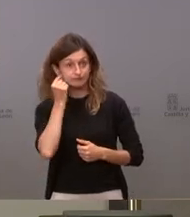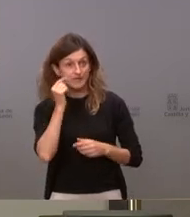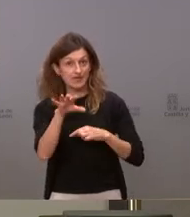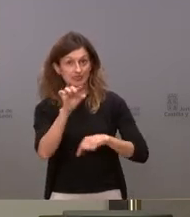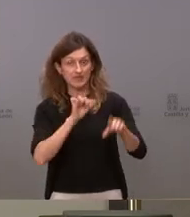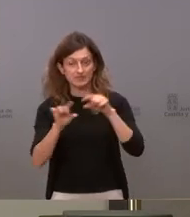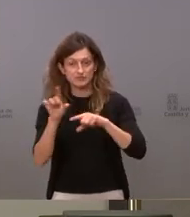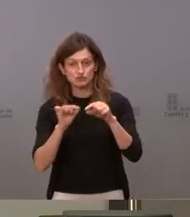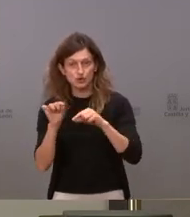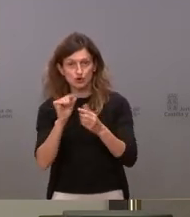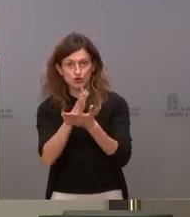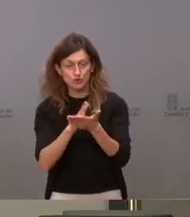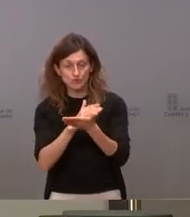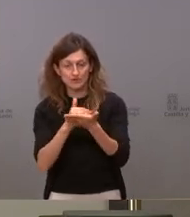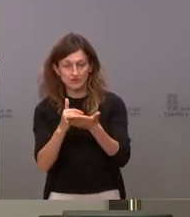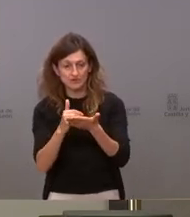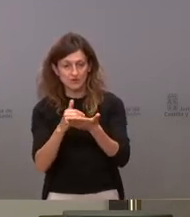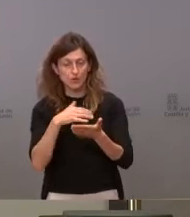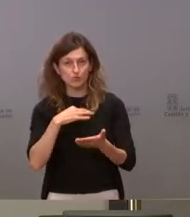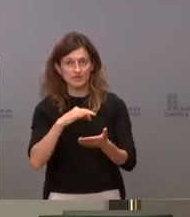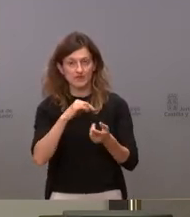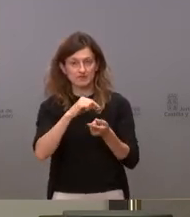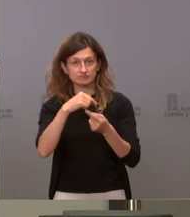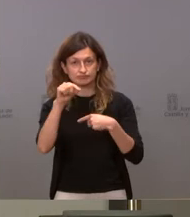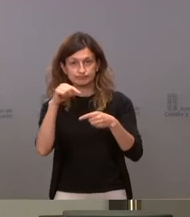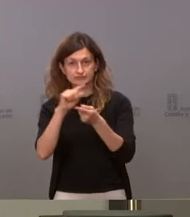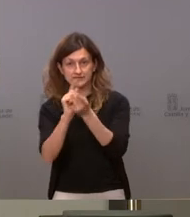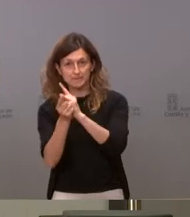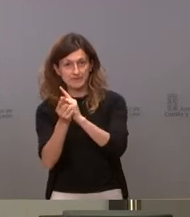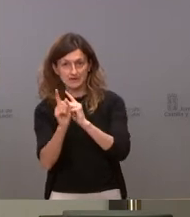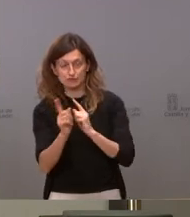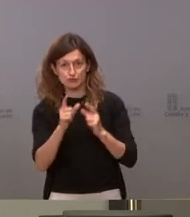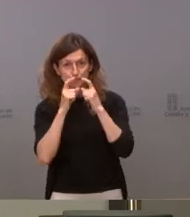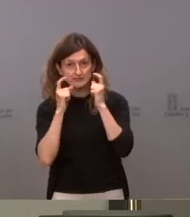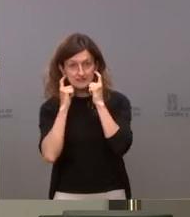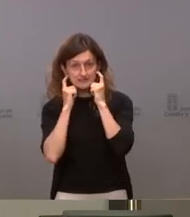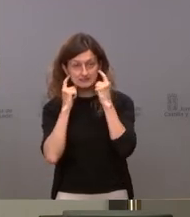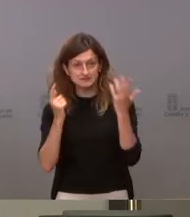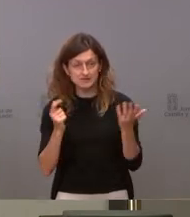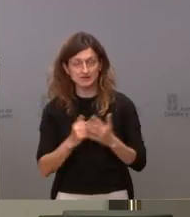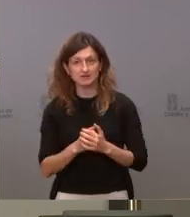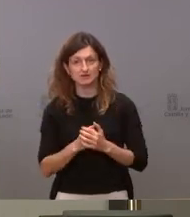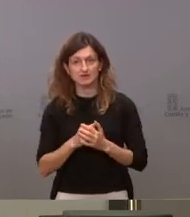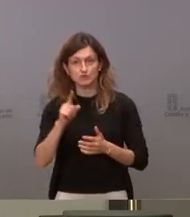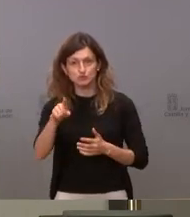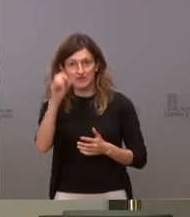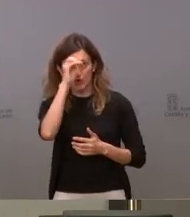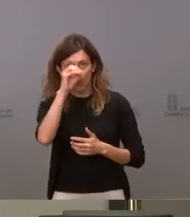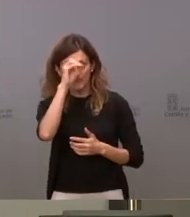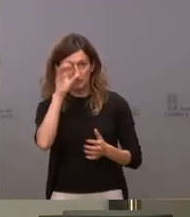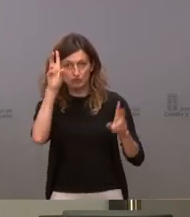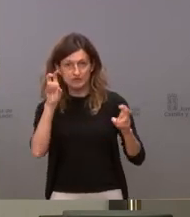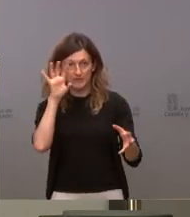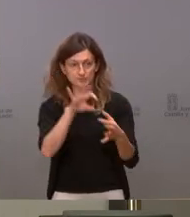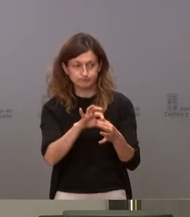de que las comunidades autónomas en este caso no van a poder modular todo lo relacionado con la mascarilla pues quería conocer también su valoración al respecto de esta